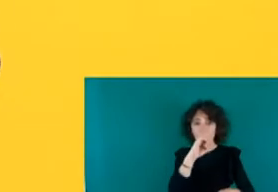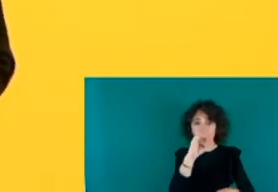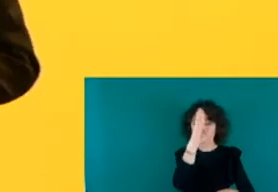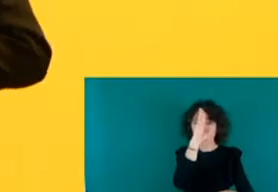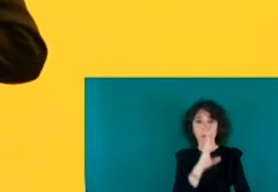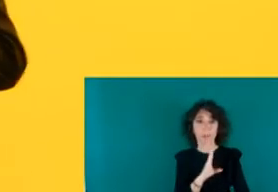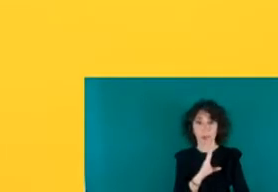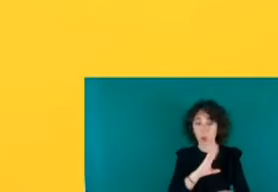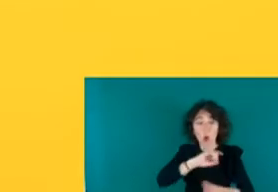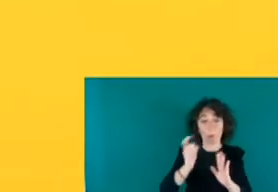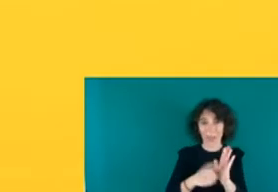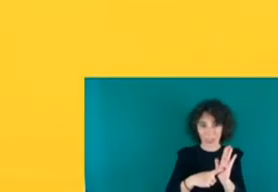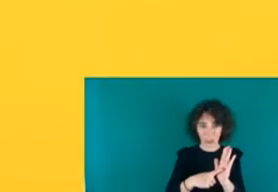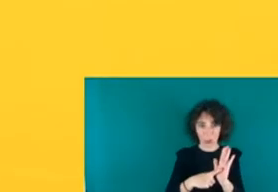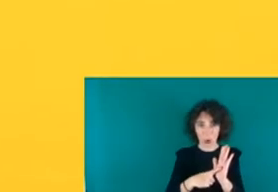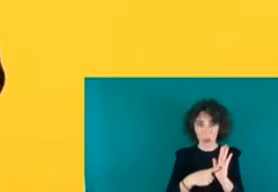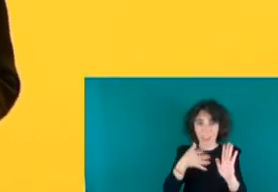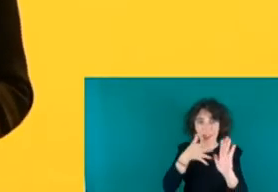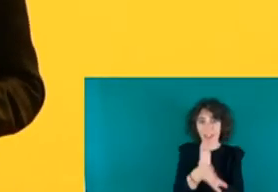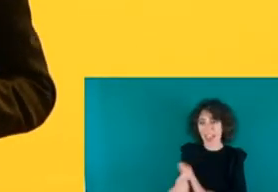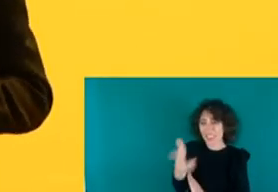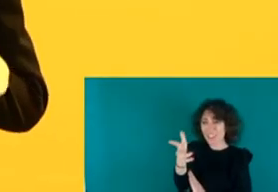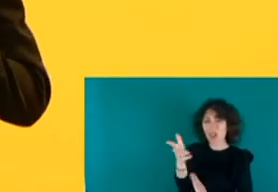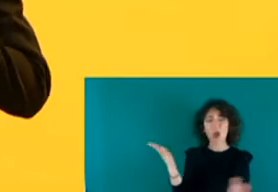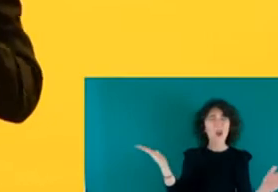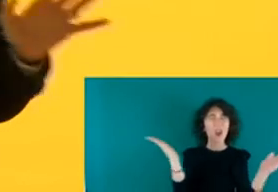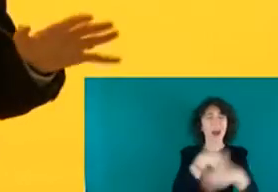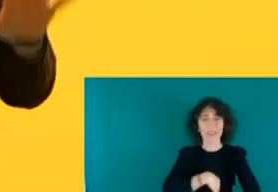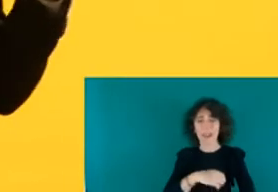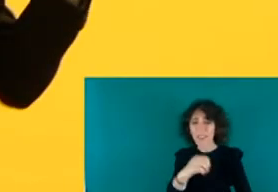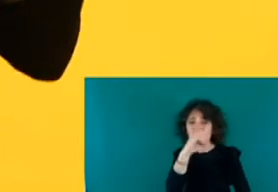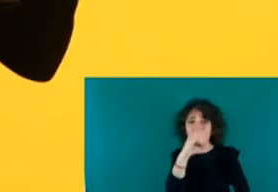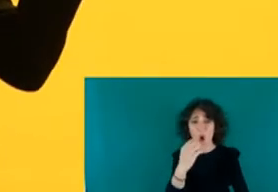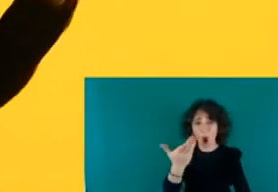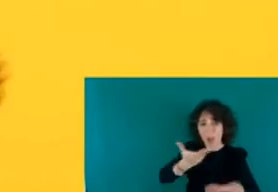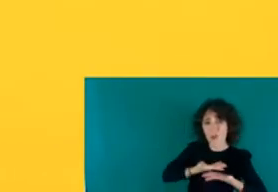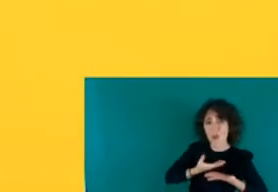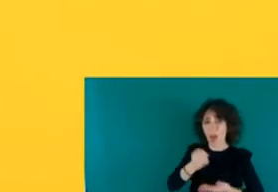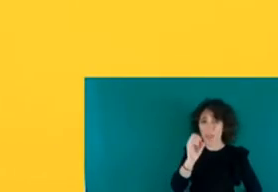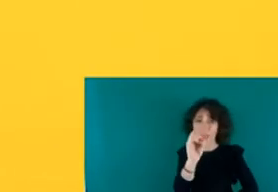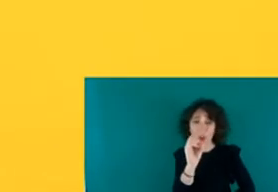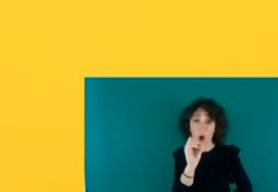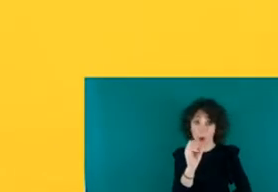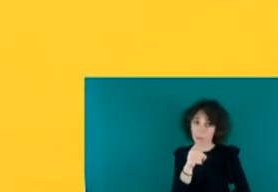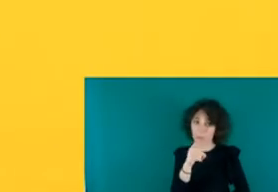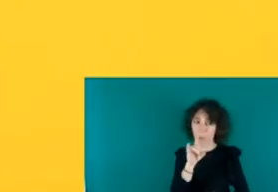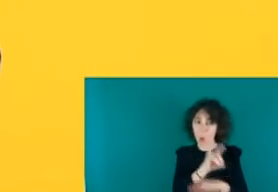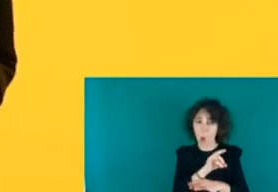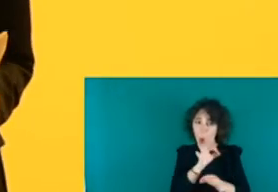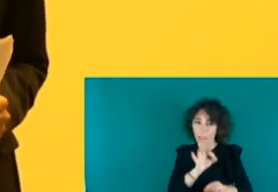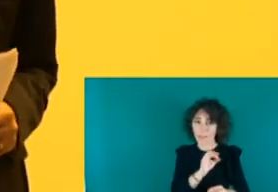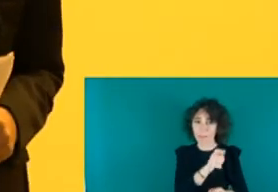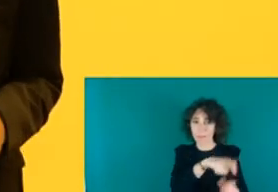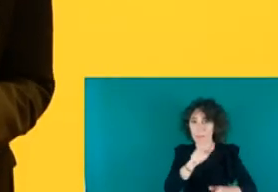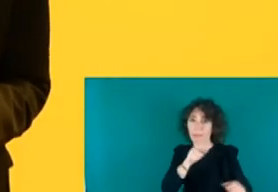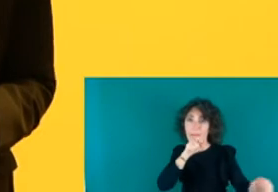totalmente. No tendrá ningún tipo de derecho, no tendrá ayuda. Este es un bulo muy común. No tienen ayuda. Las personas migrantes